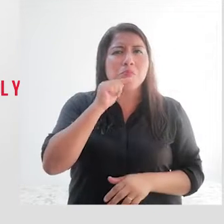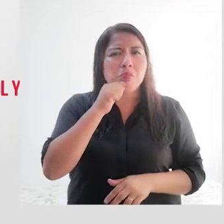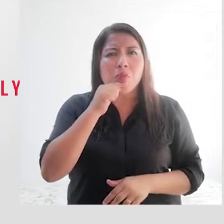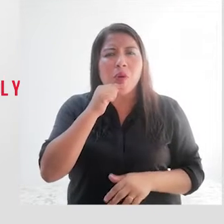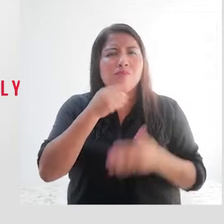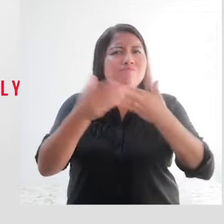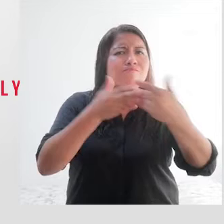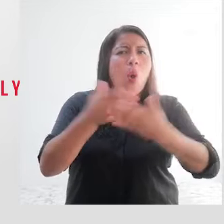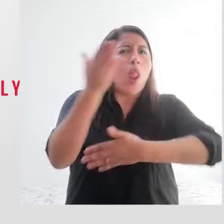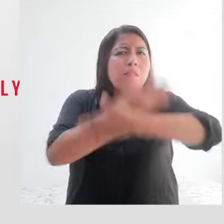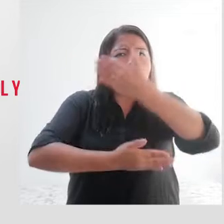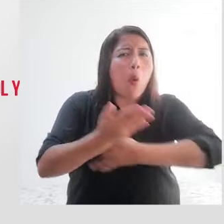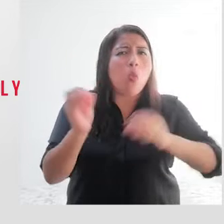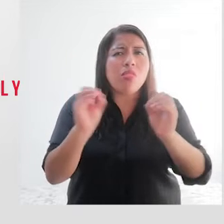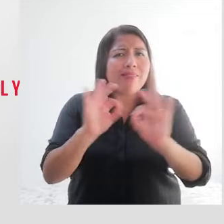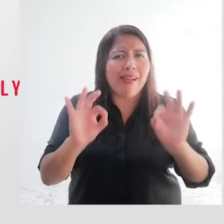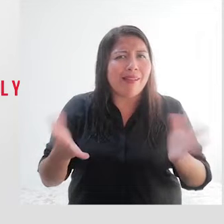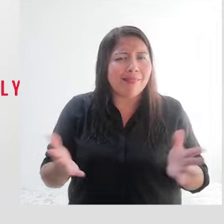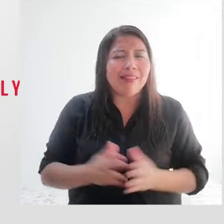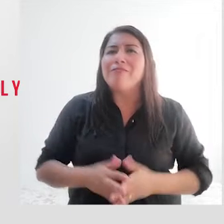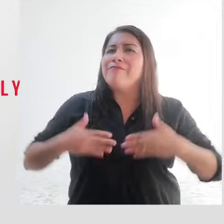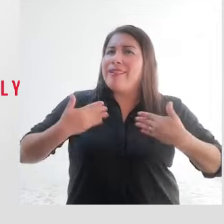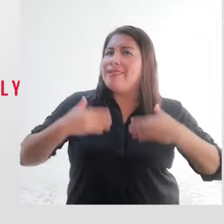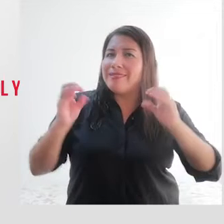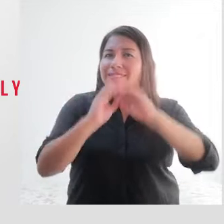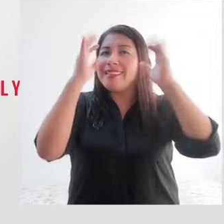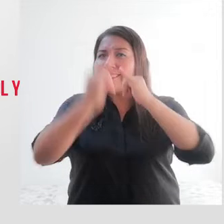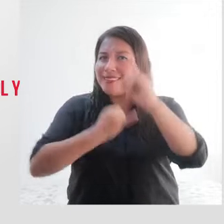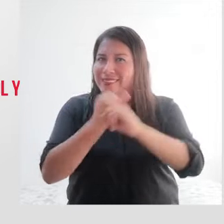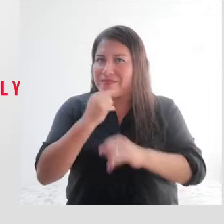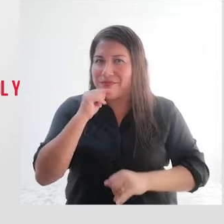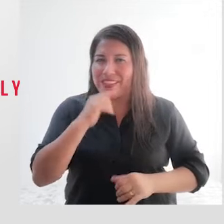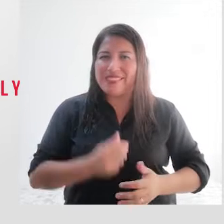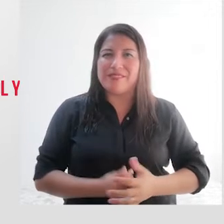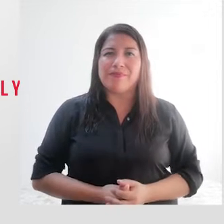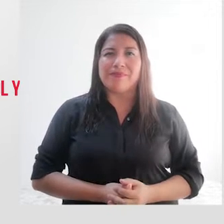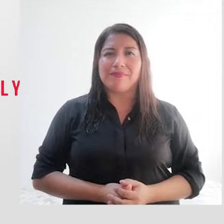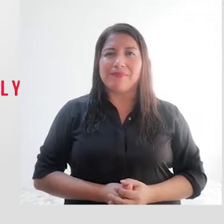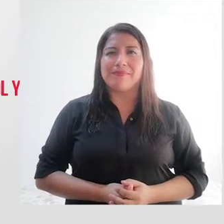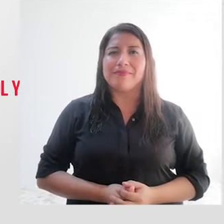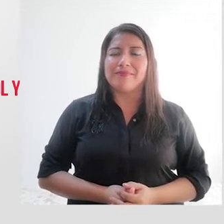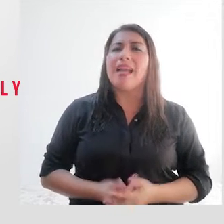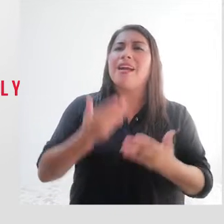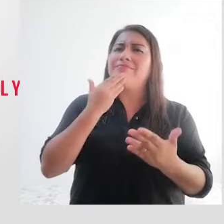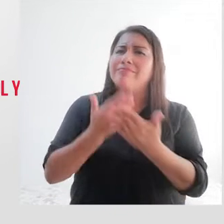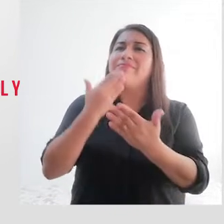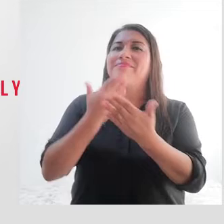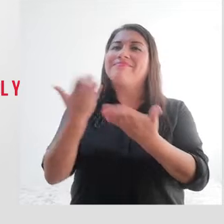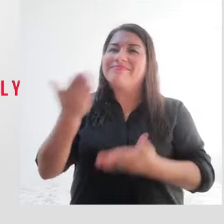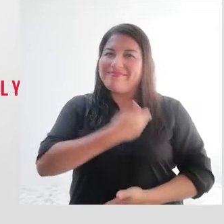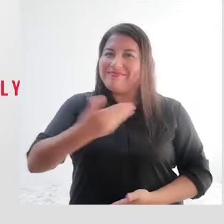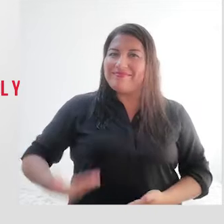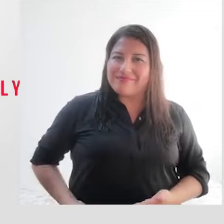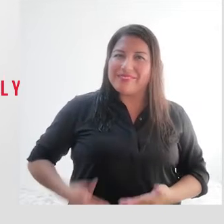con o sin discapacidad. Un feliz Día Internacional de la Mujer. Nuestro agradecimiento al